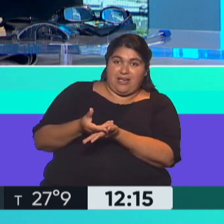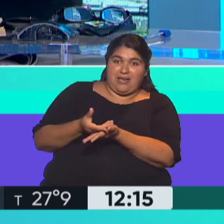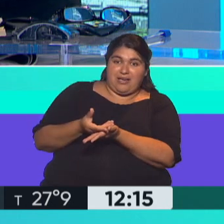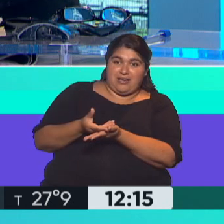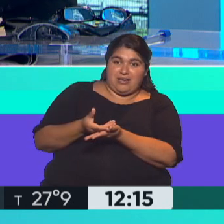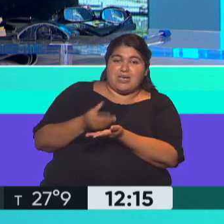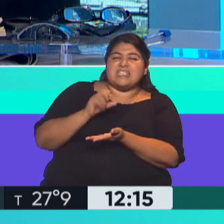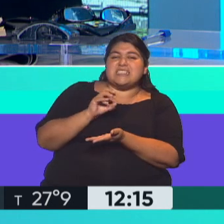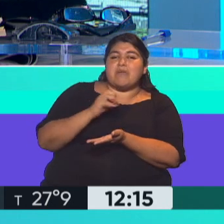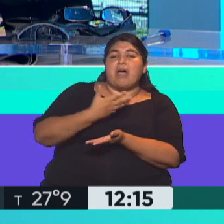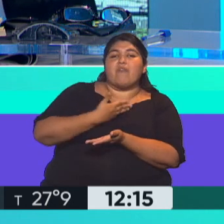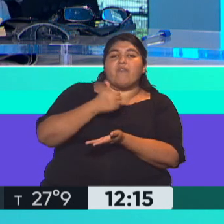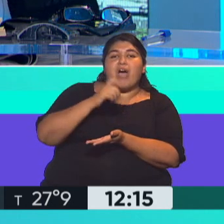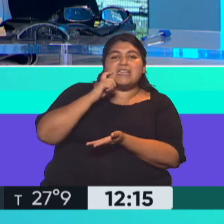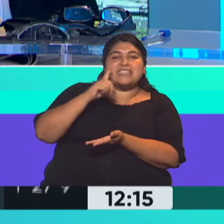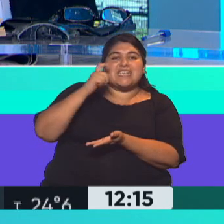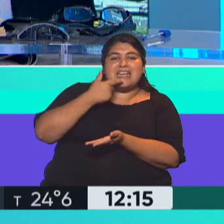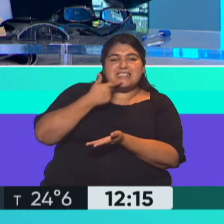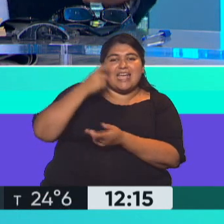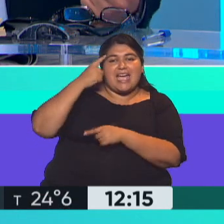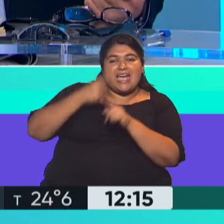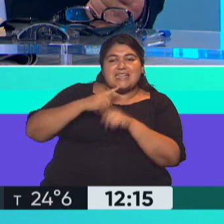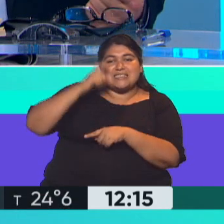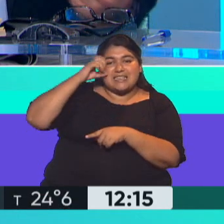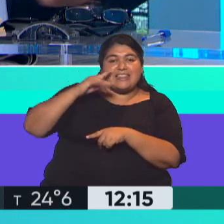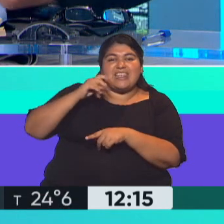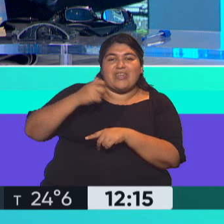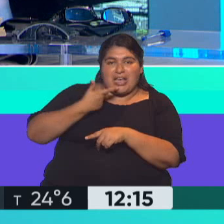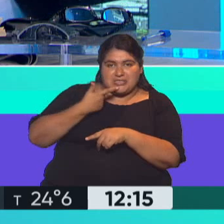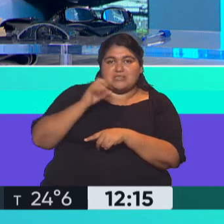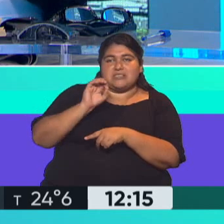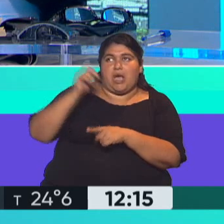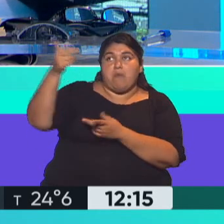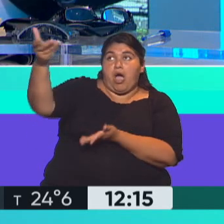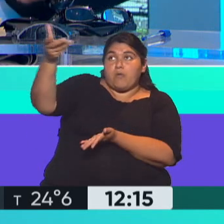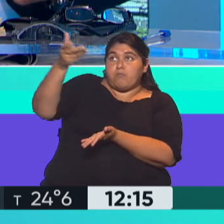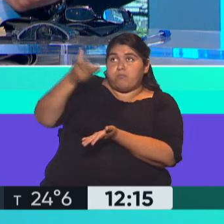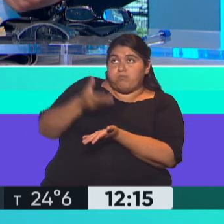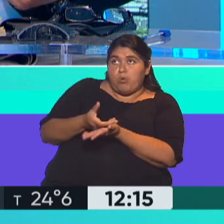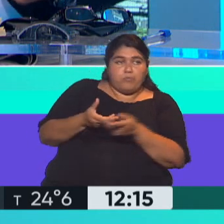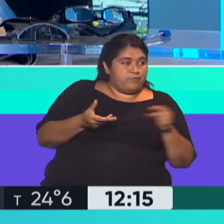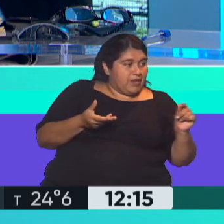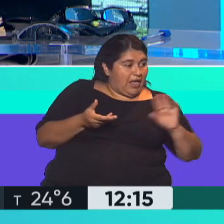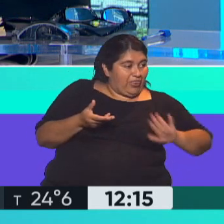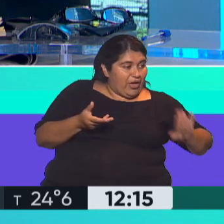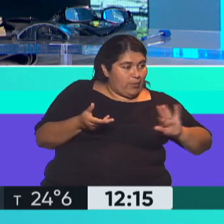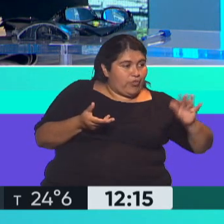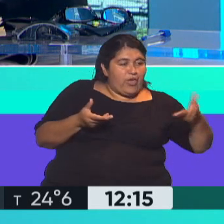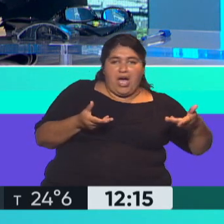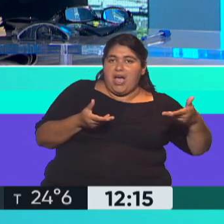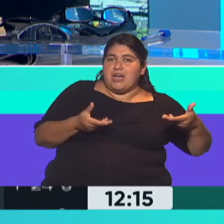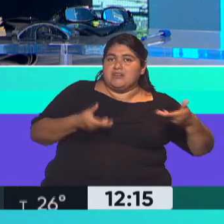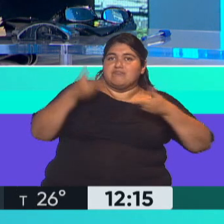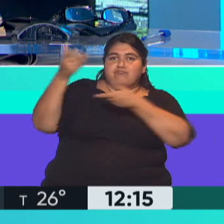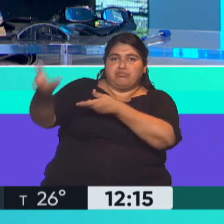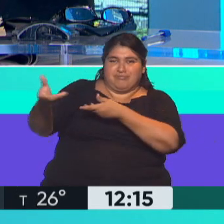extendidas sería un financiamiento para pagar el crédito anterior del acuerdo stand-by. Cada trimestre, cumplidas